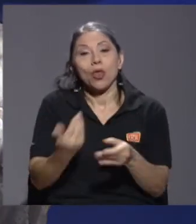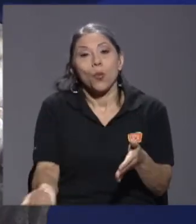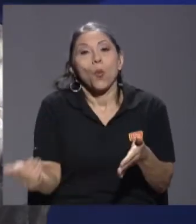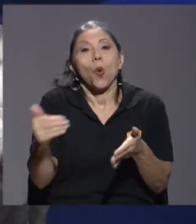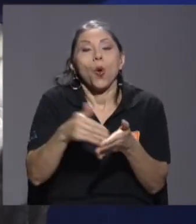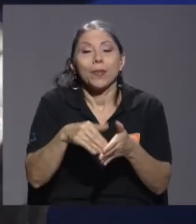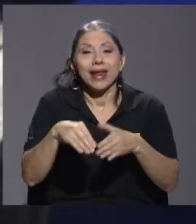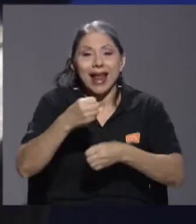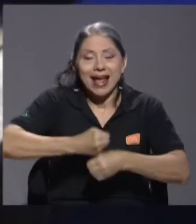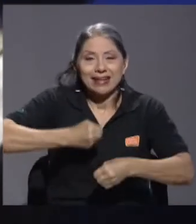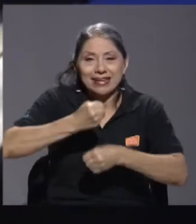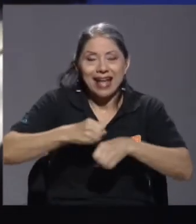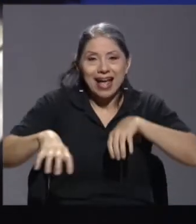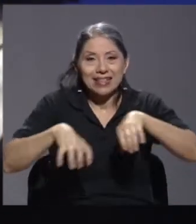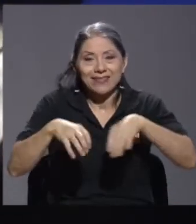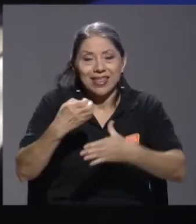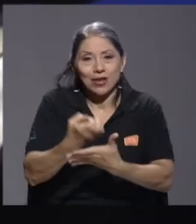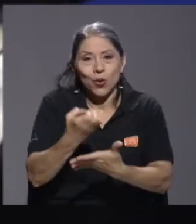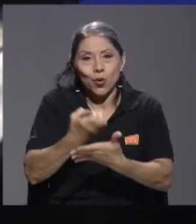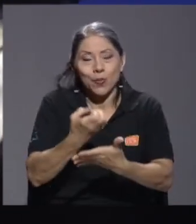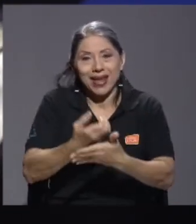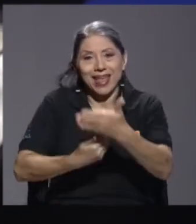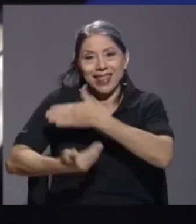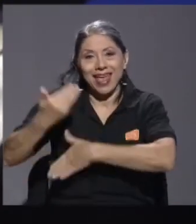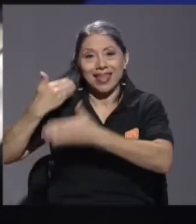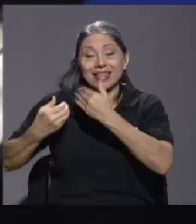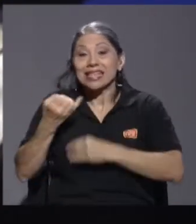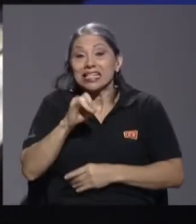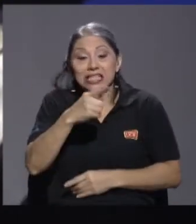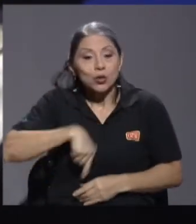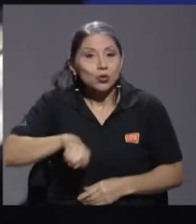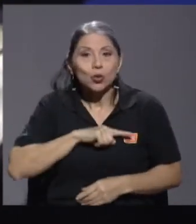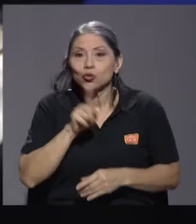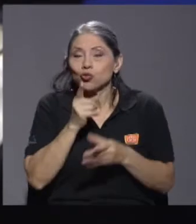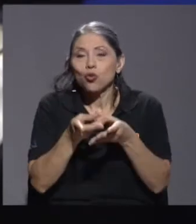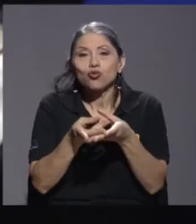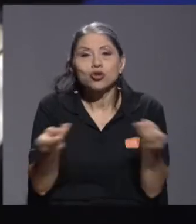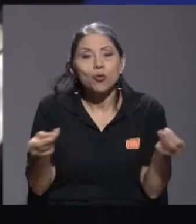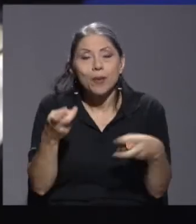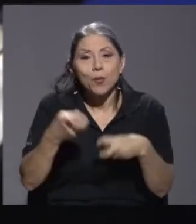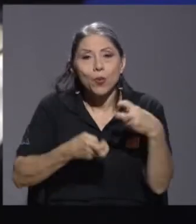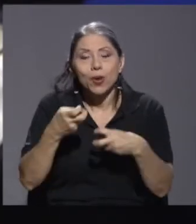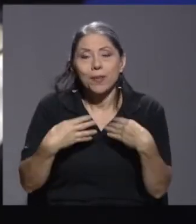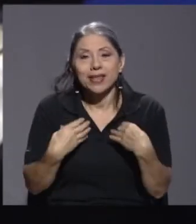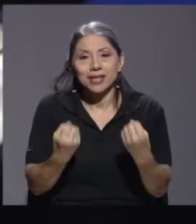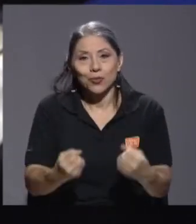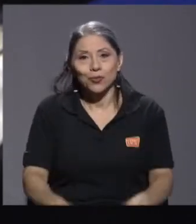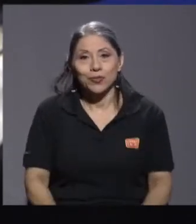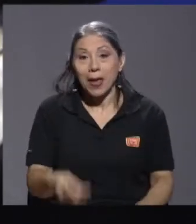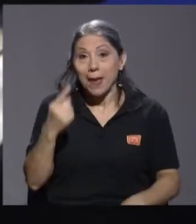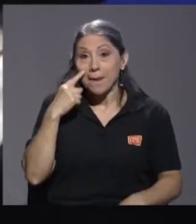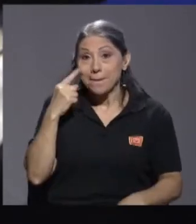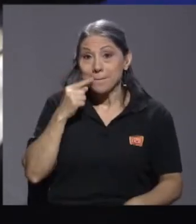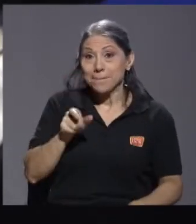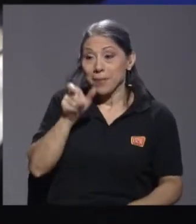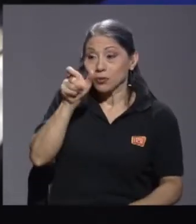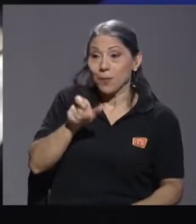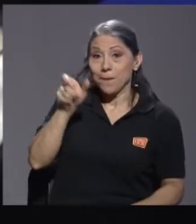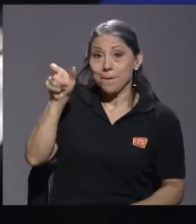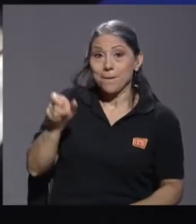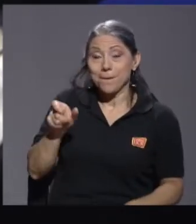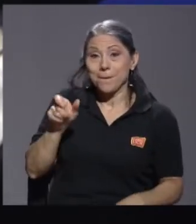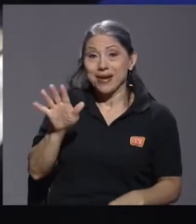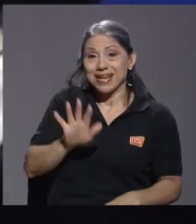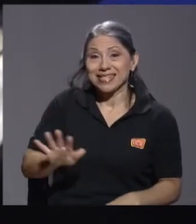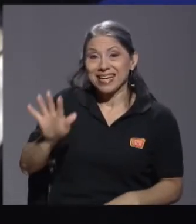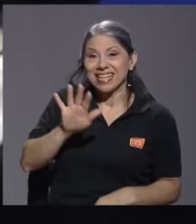actividad económica que teníamos antes si no resolvemos el problema de salud. En las barras grises se presentan cuando están